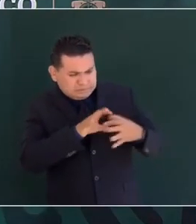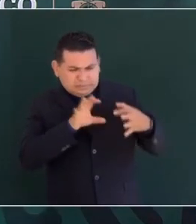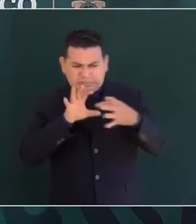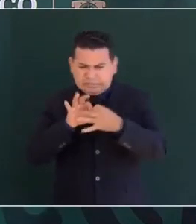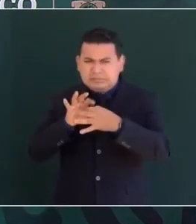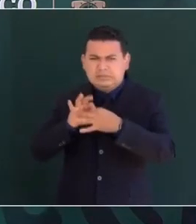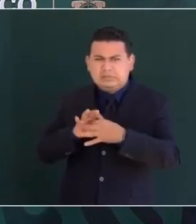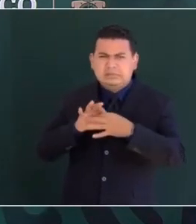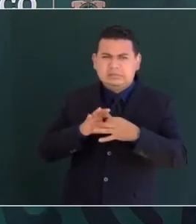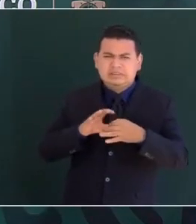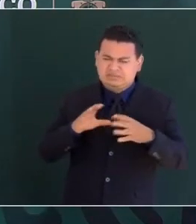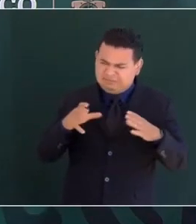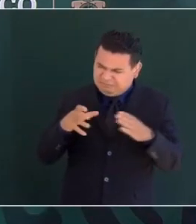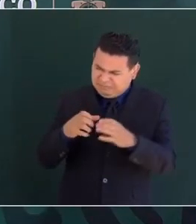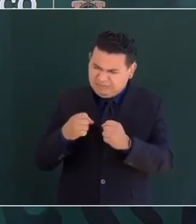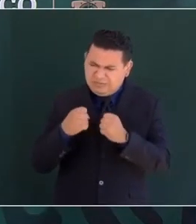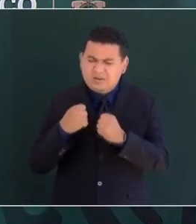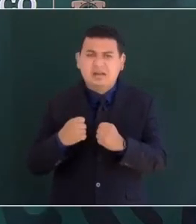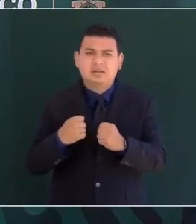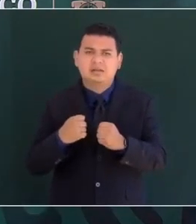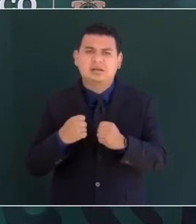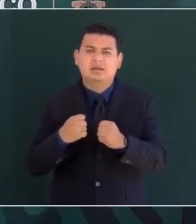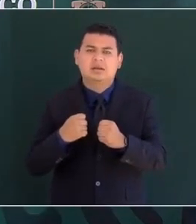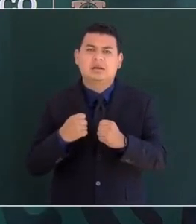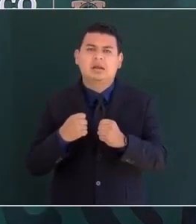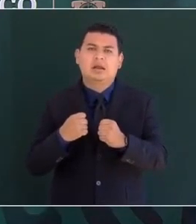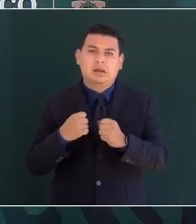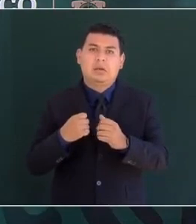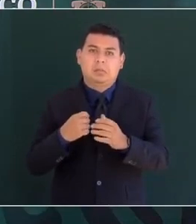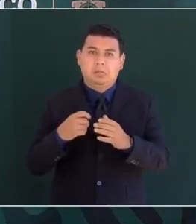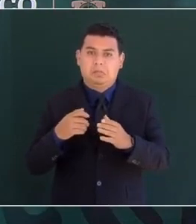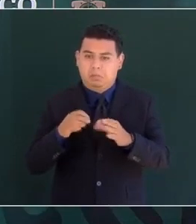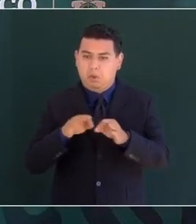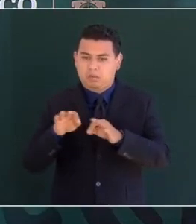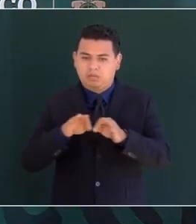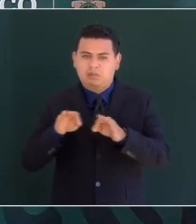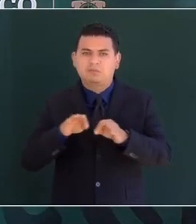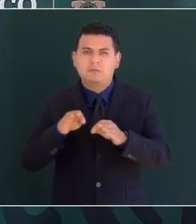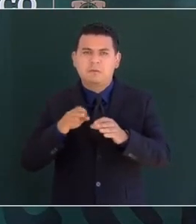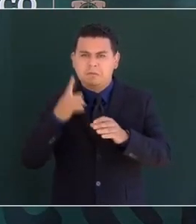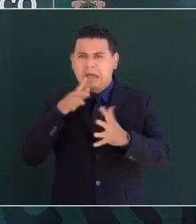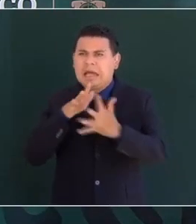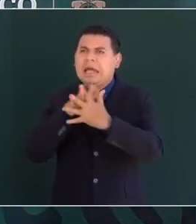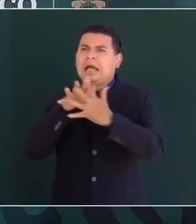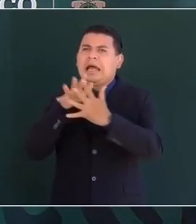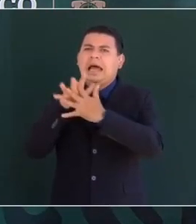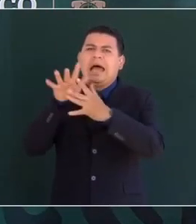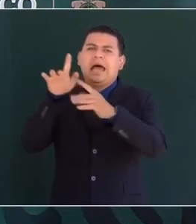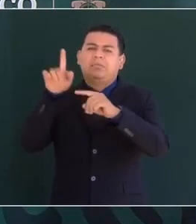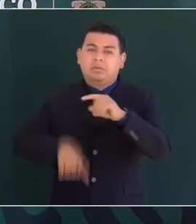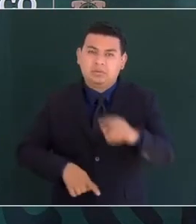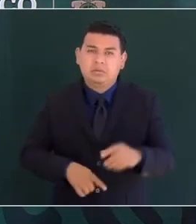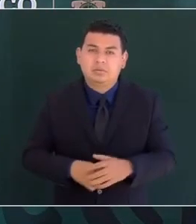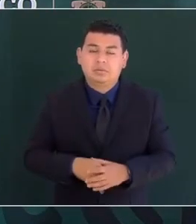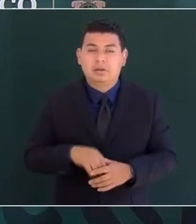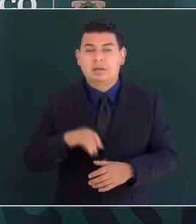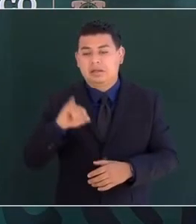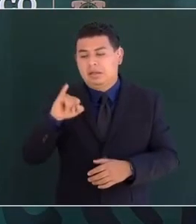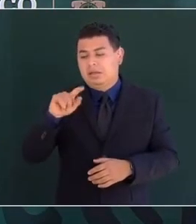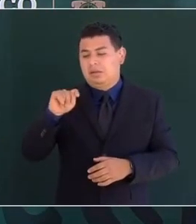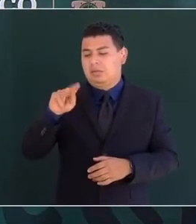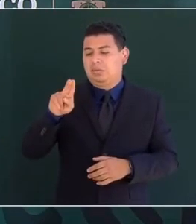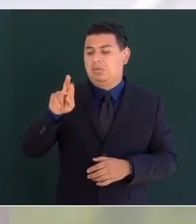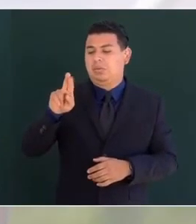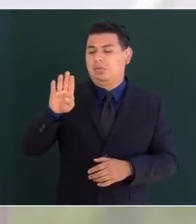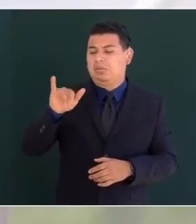corriente más representativa de este movimiento así Agustín de Iturbide